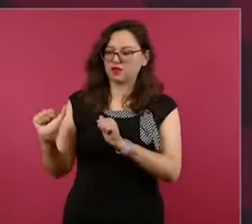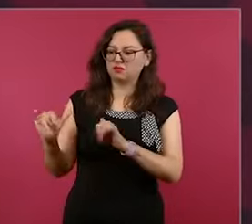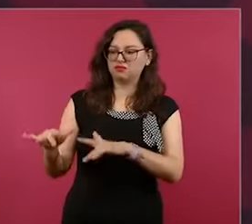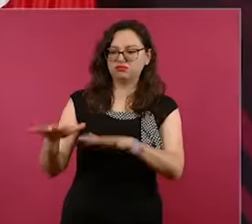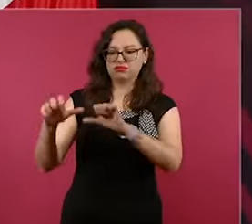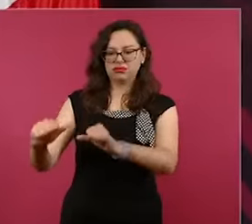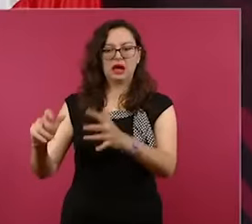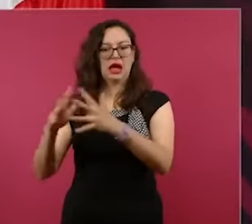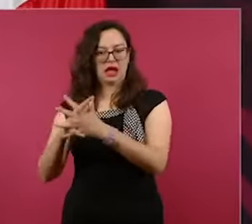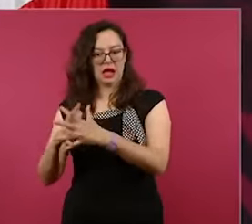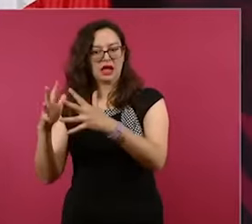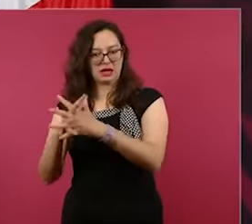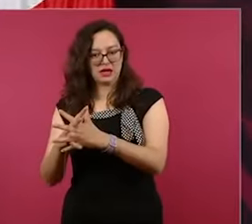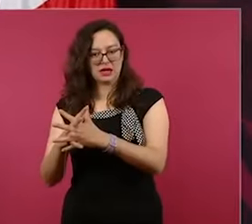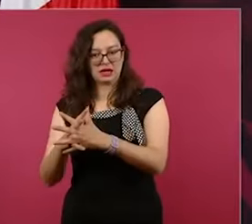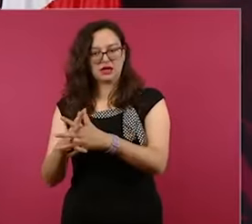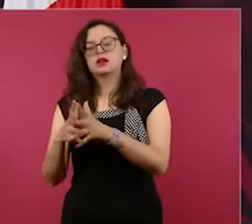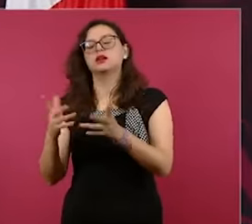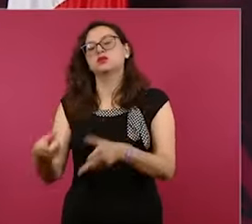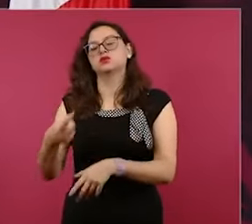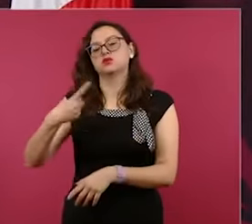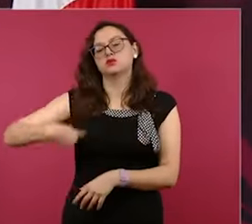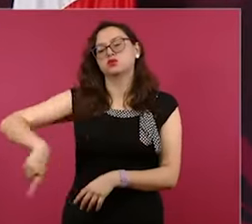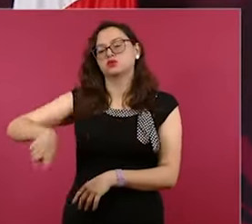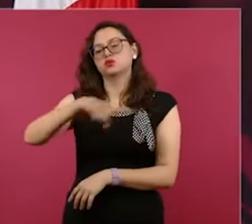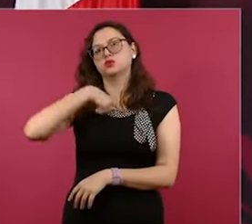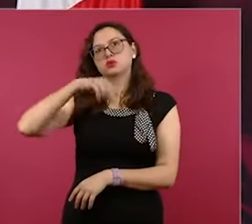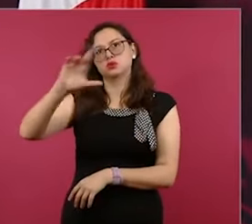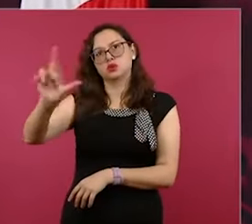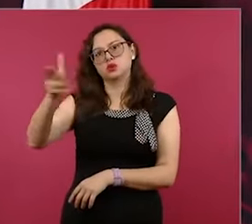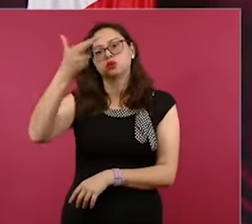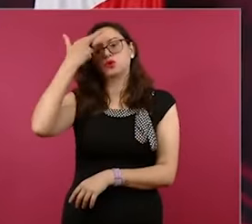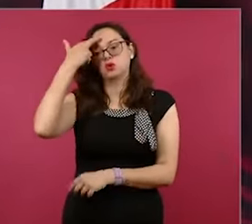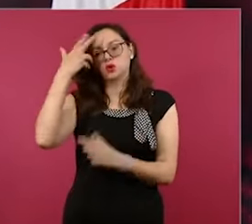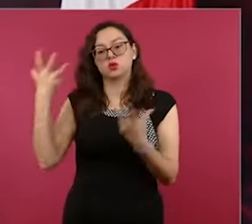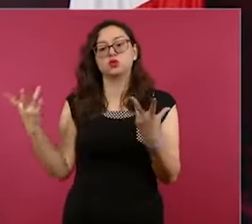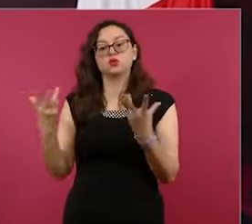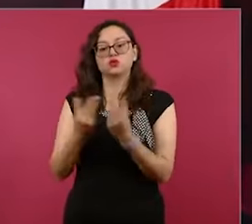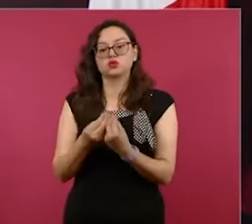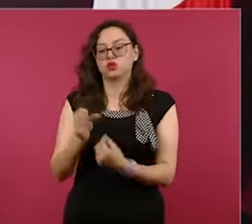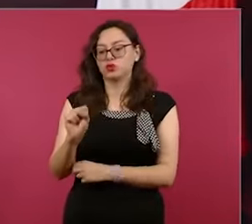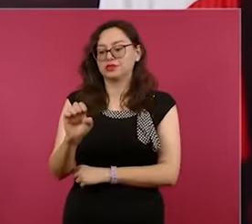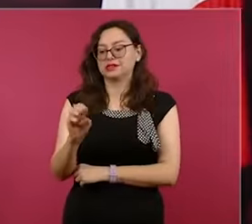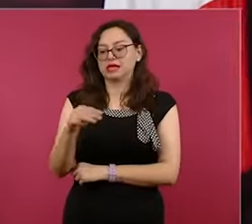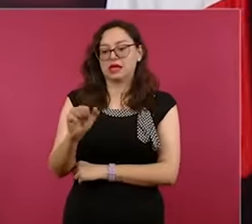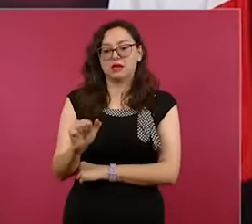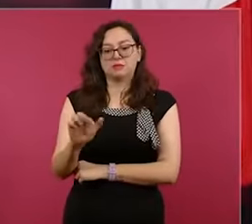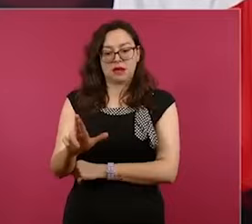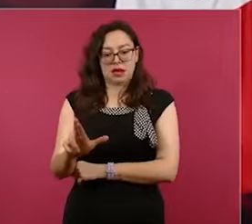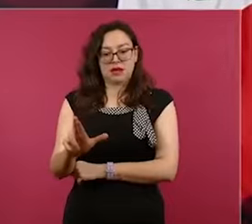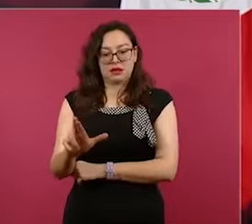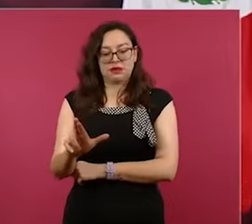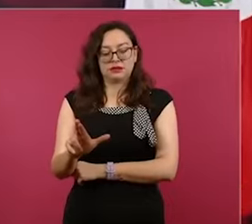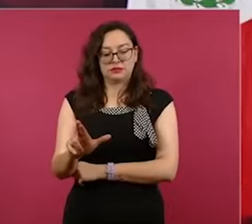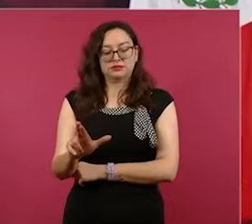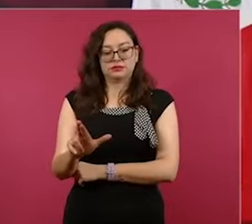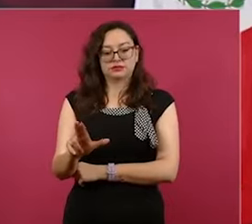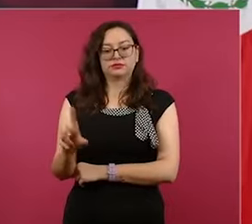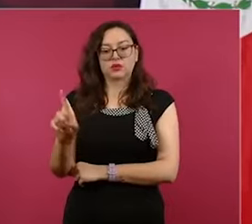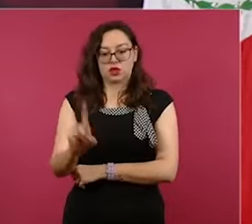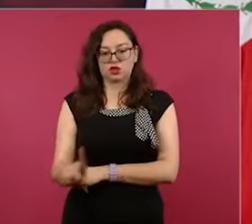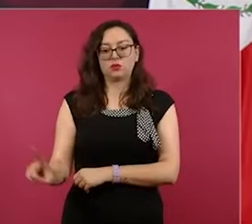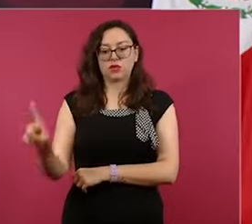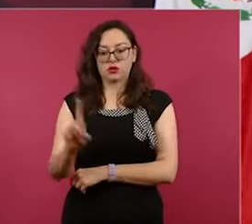a llevar a cabo un acto con la Secretaría de Marina, Veracruz, el